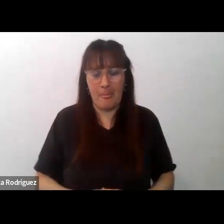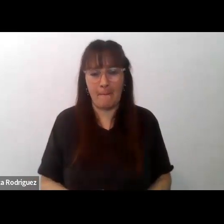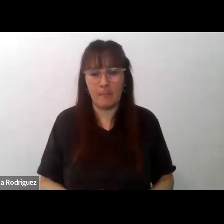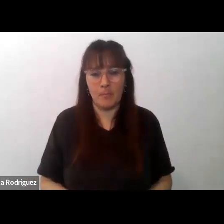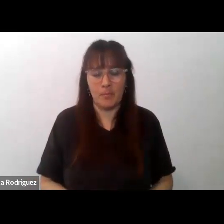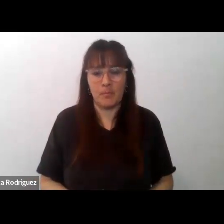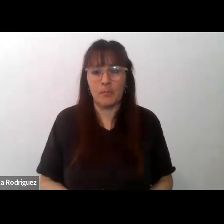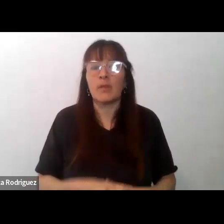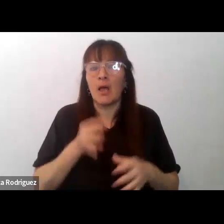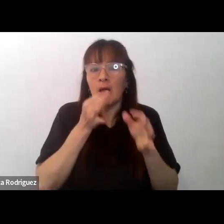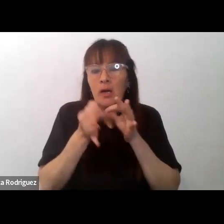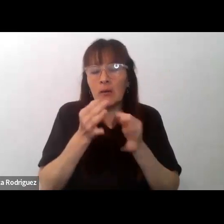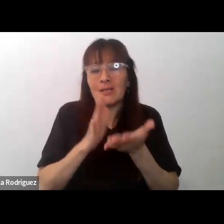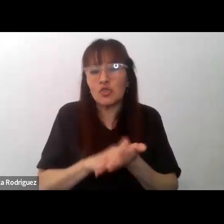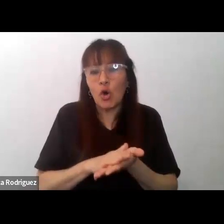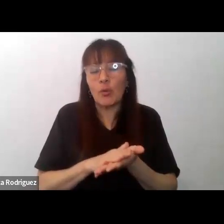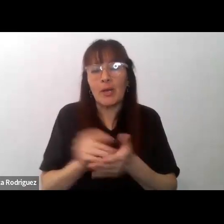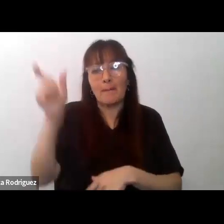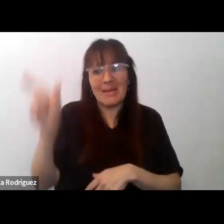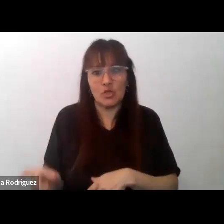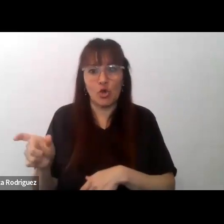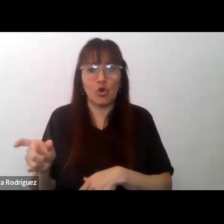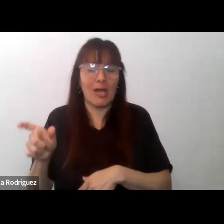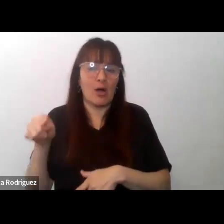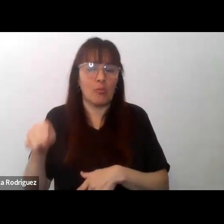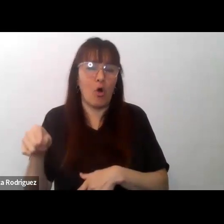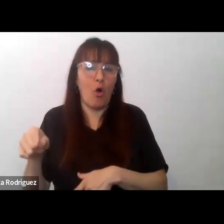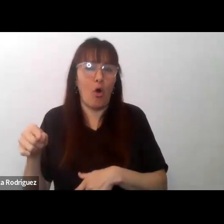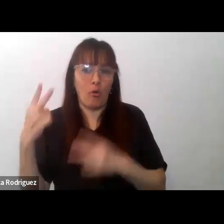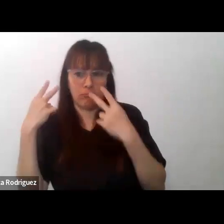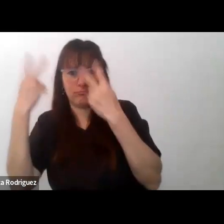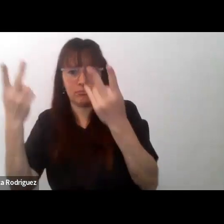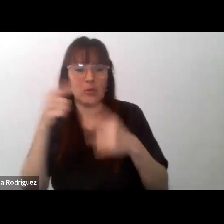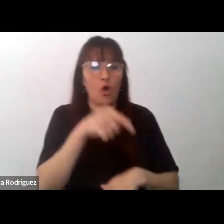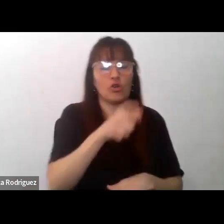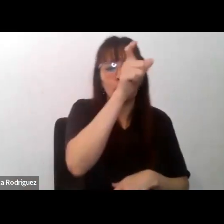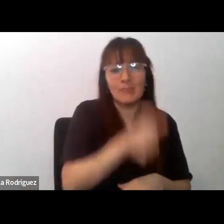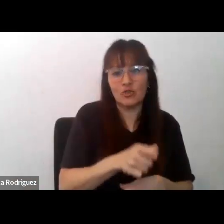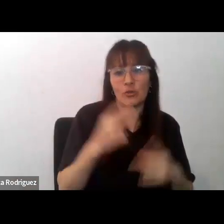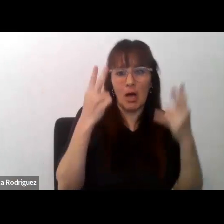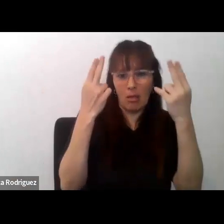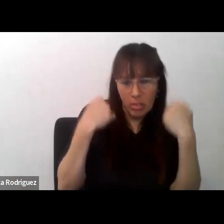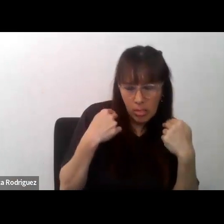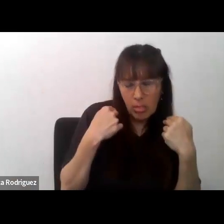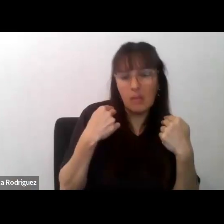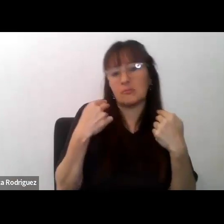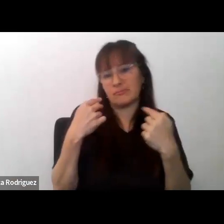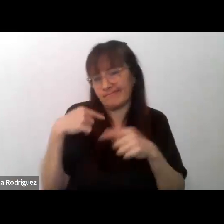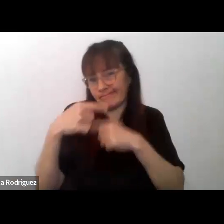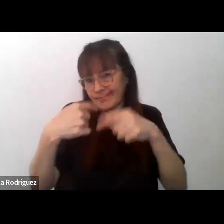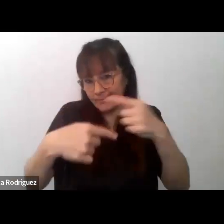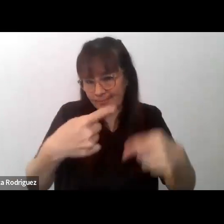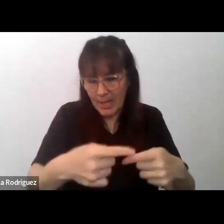Se habla de la presencia de un dominado y un dominante, de un excolonizado con el excolonizador y así,